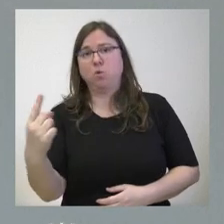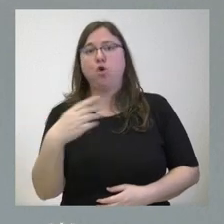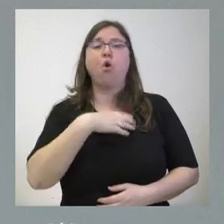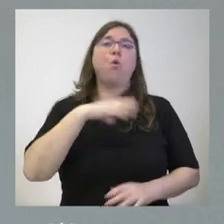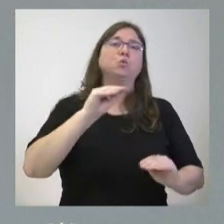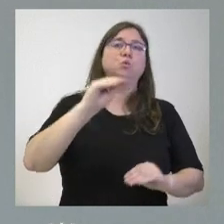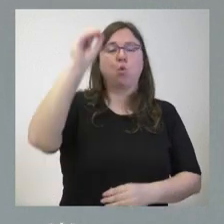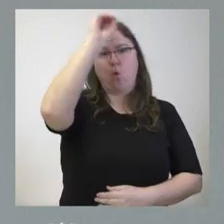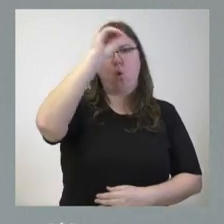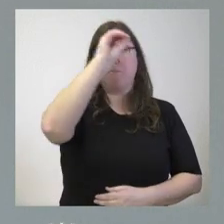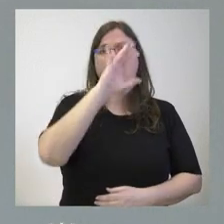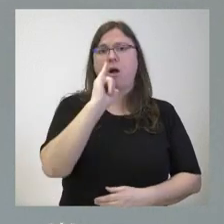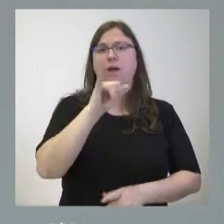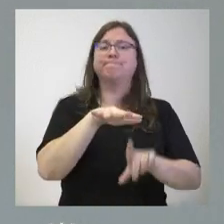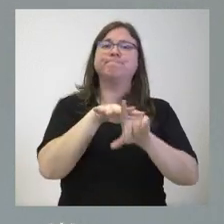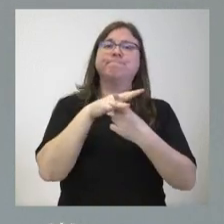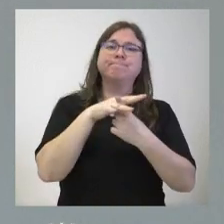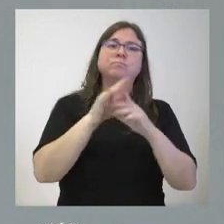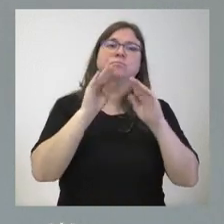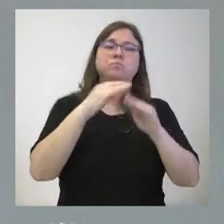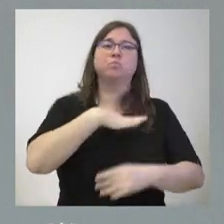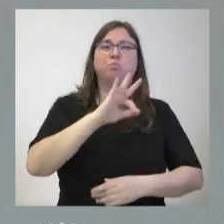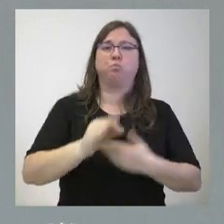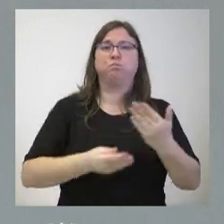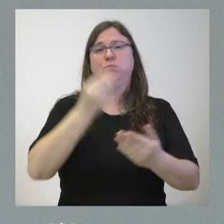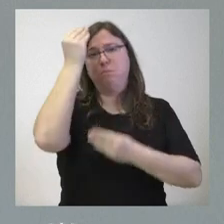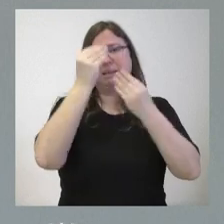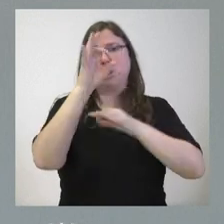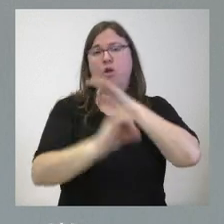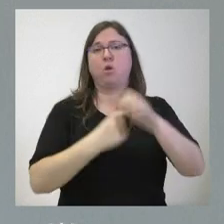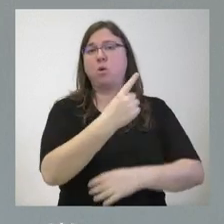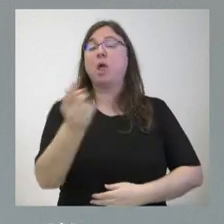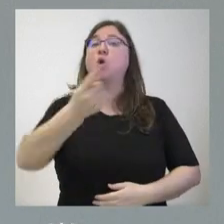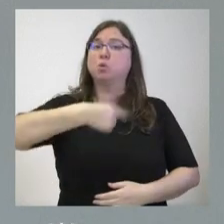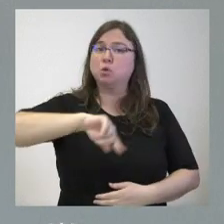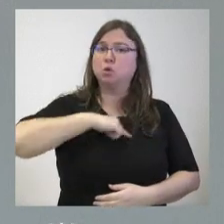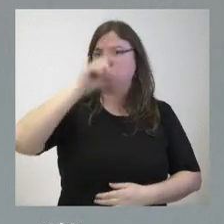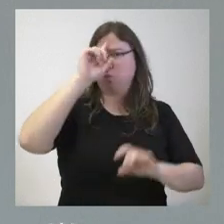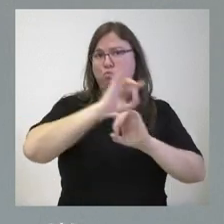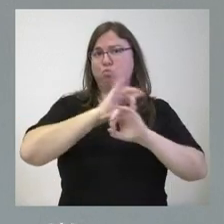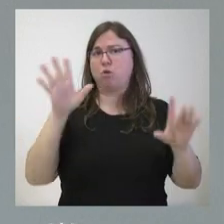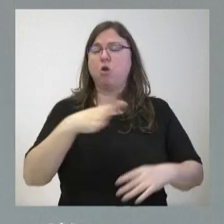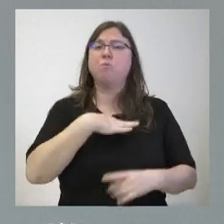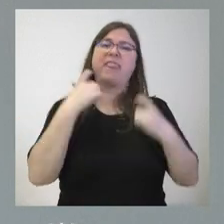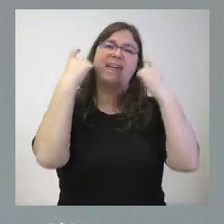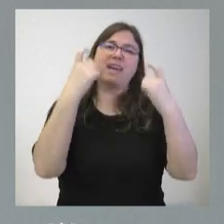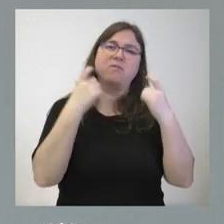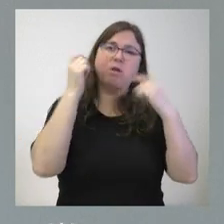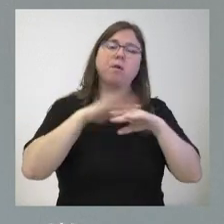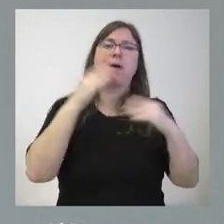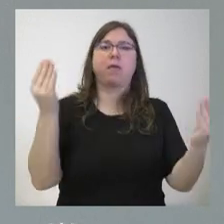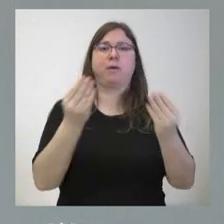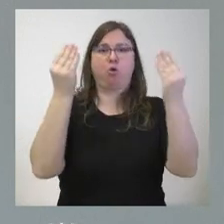distintas dentro del contexto de lo que puedan pensar unas u otras organizaciones. Nosotros sí tenemos claro que vamos a hacer un esfuerzo por mejorar